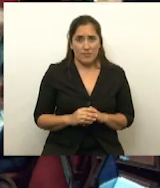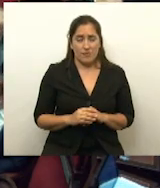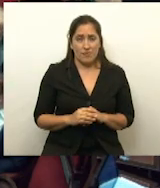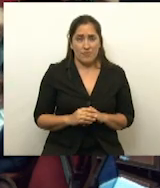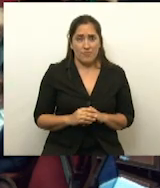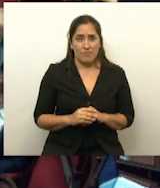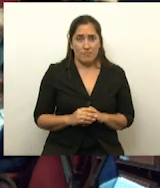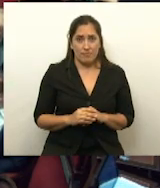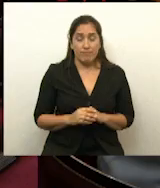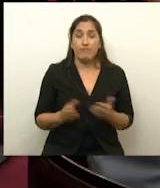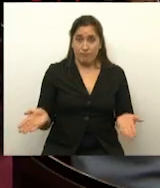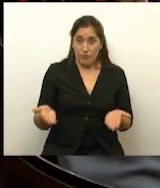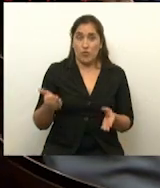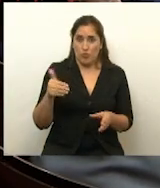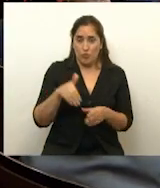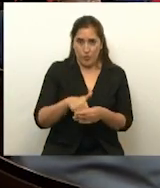Se está votando.